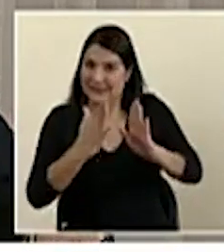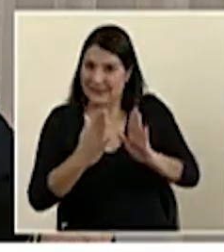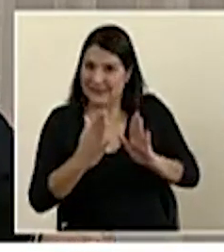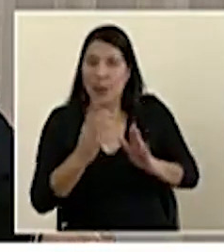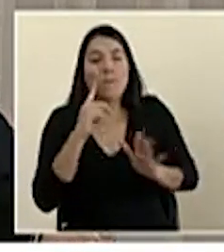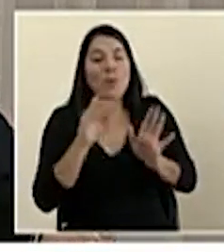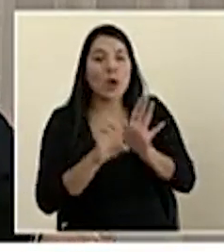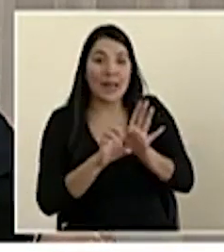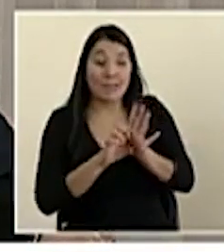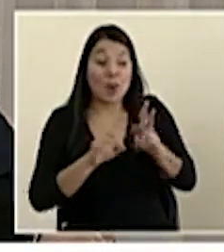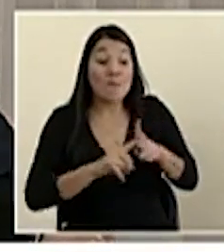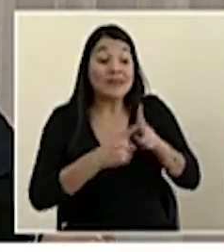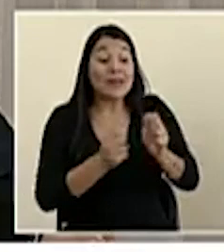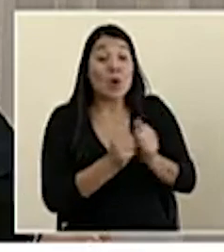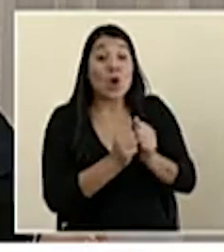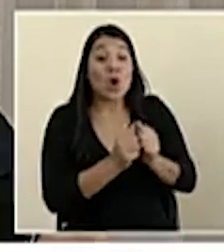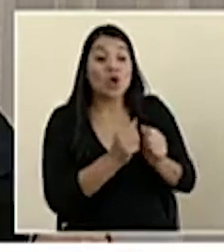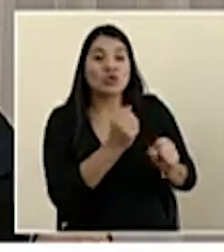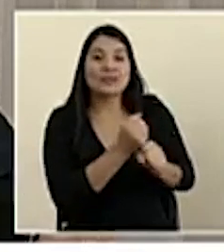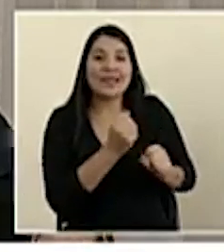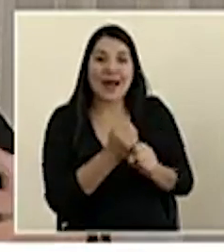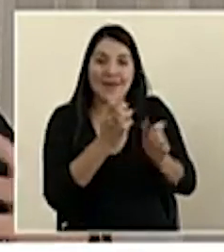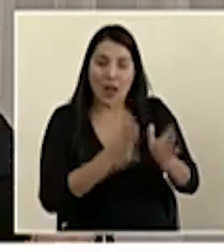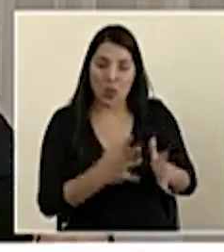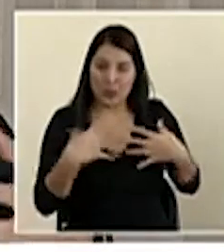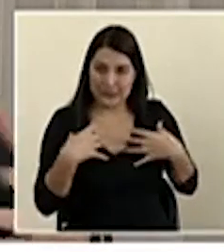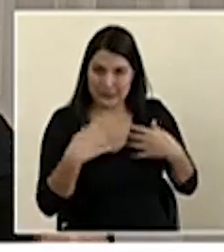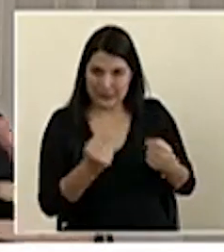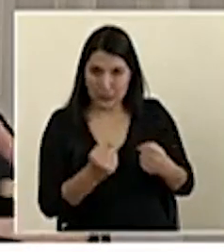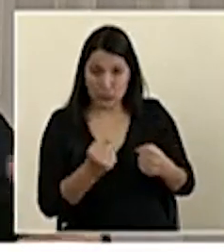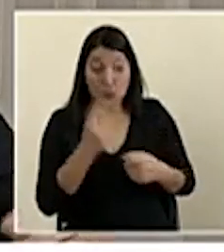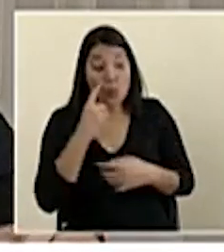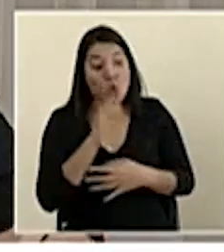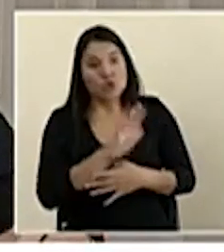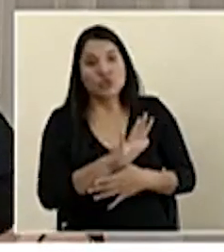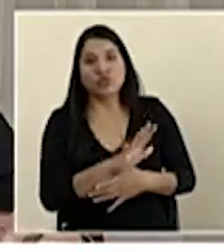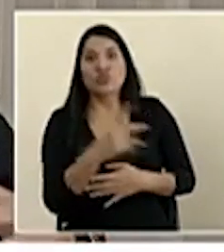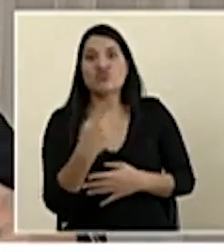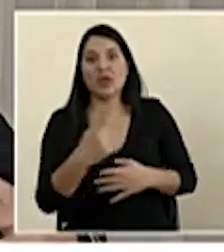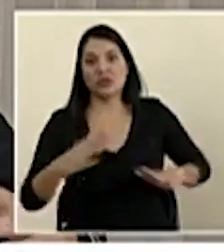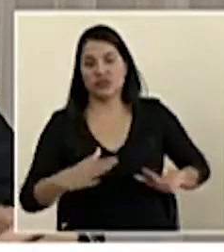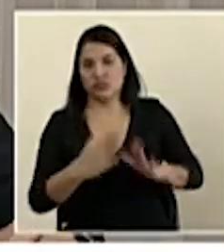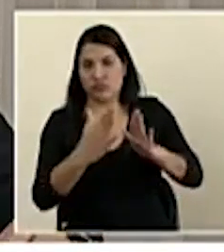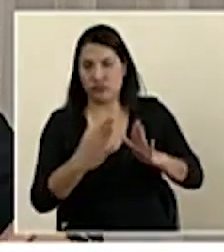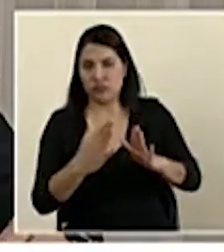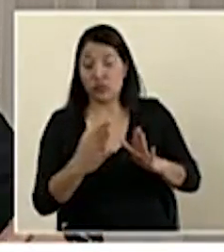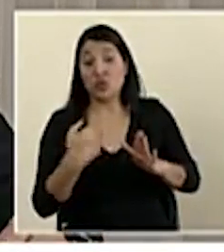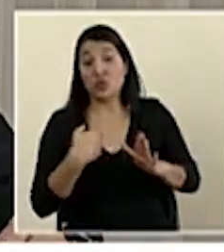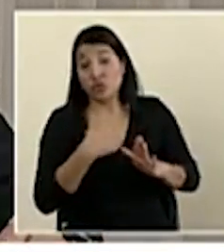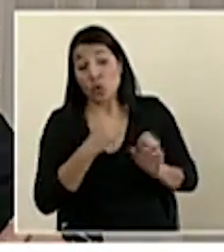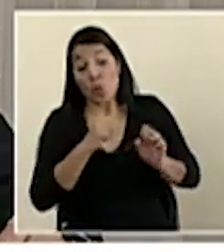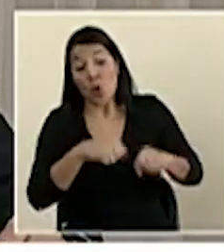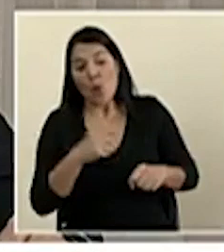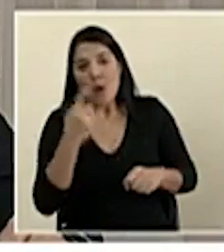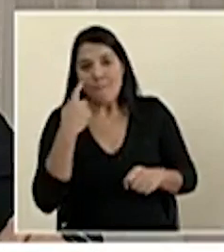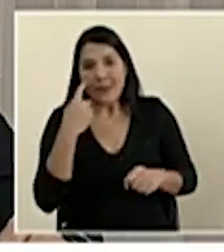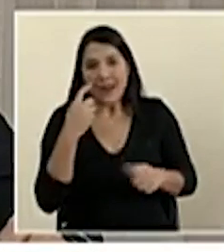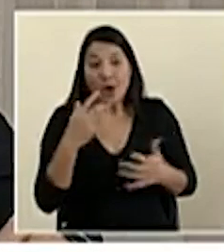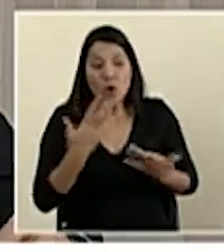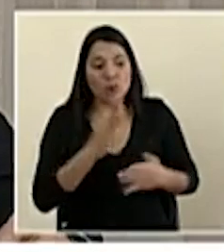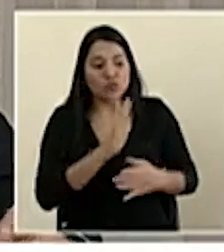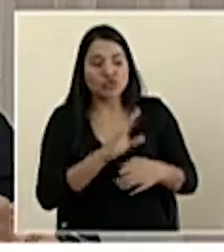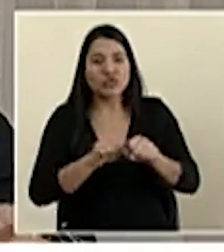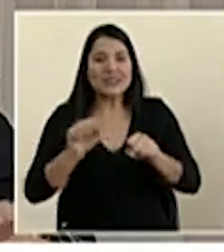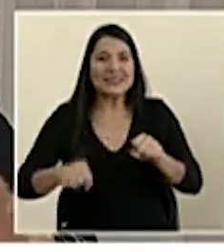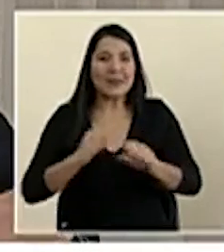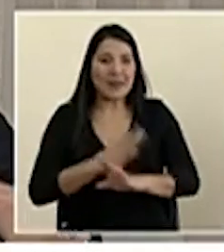poblaciones de trabajadoras de la salud, que por esa exposición justamente podemos incluso ver cómo está la respuesta inmunológica en